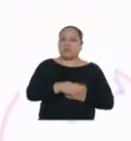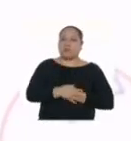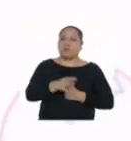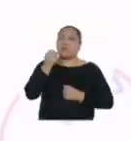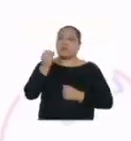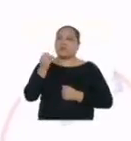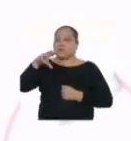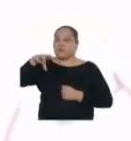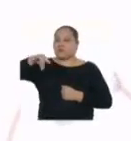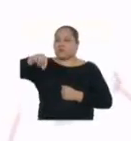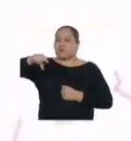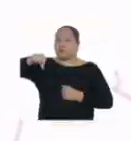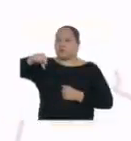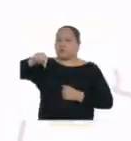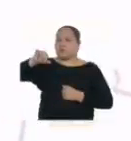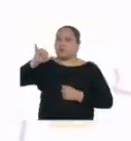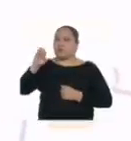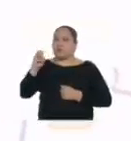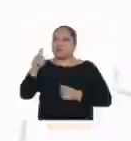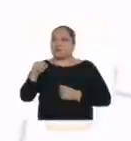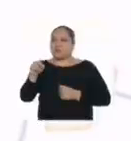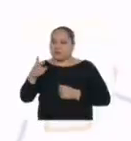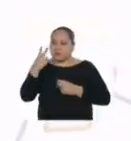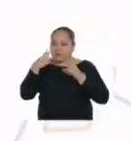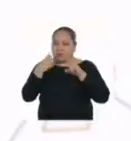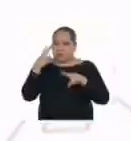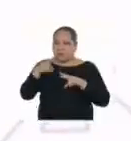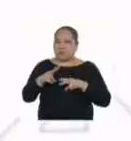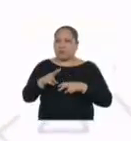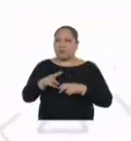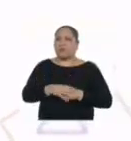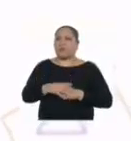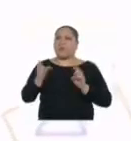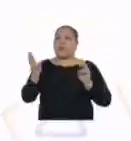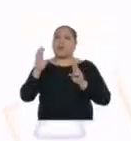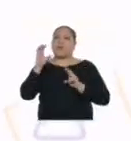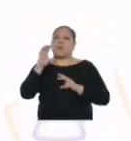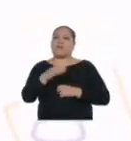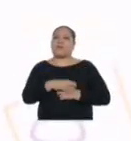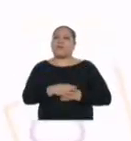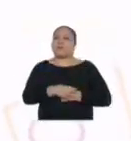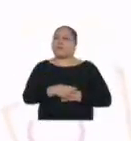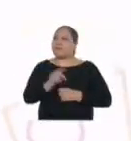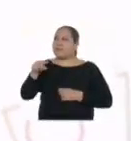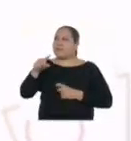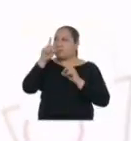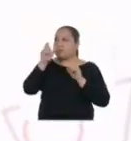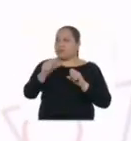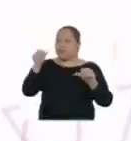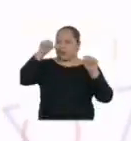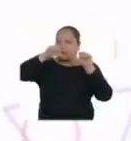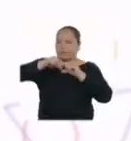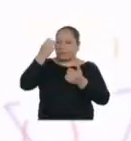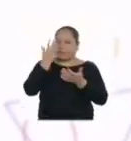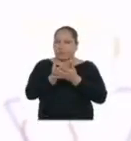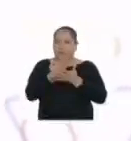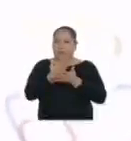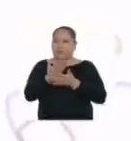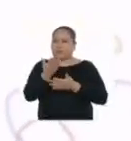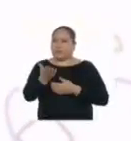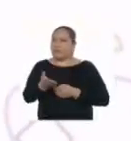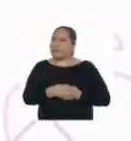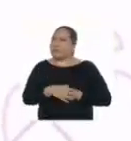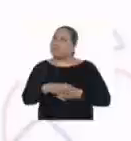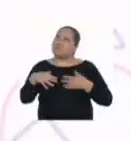¿Por qué con las gotas de yodo se reconoce la vitamina C o ácido ascórbico? Para que sea una pregunta científicamente investigable.